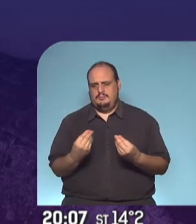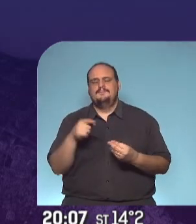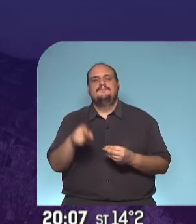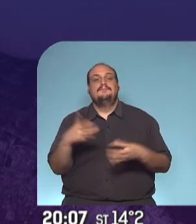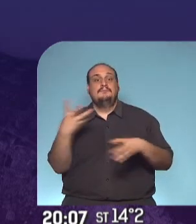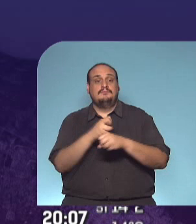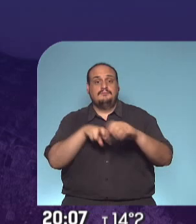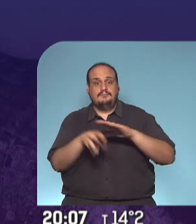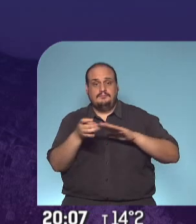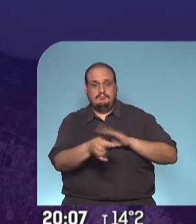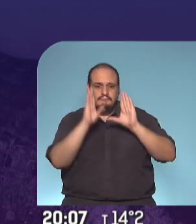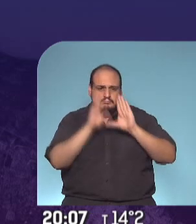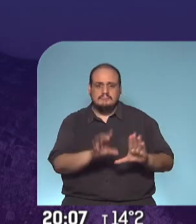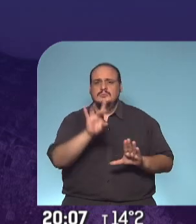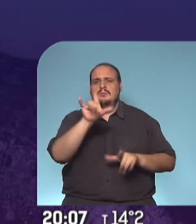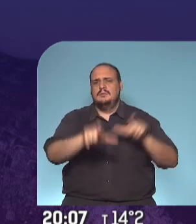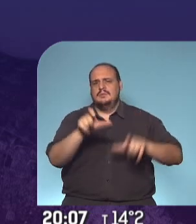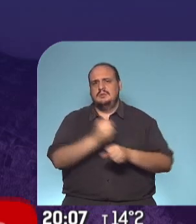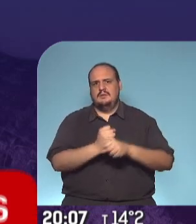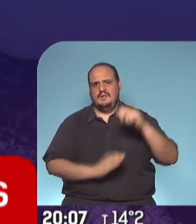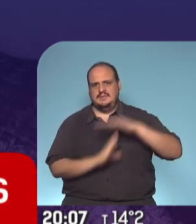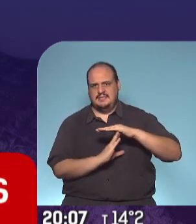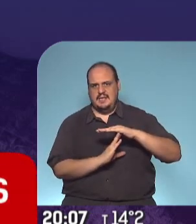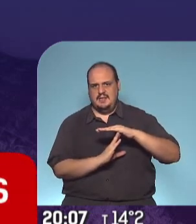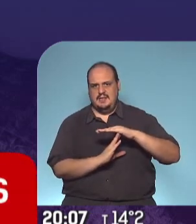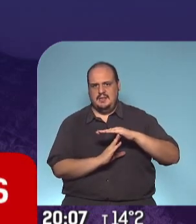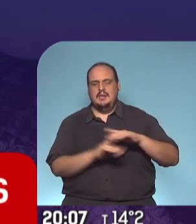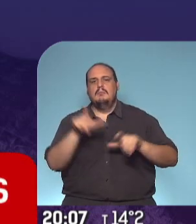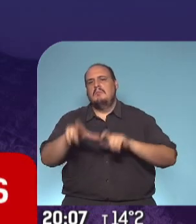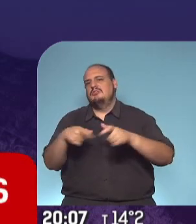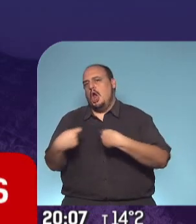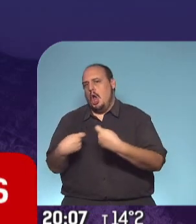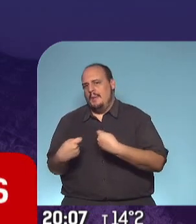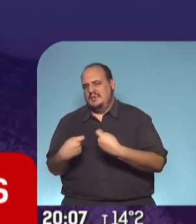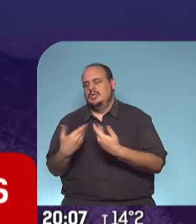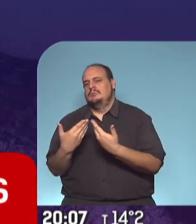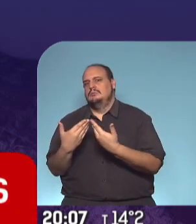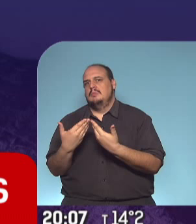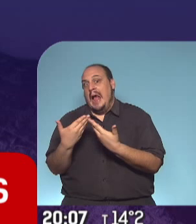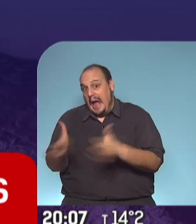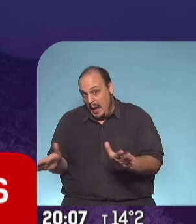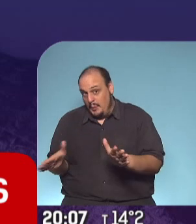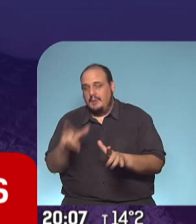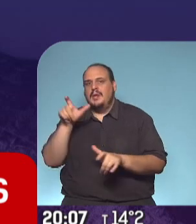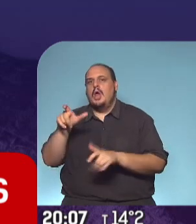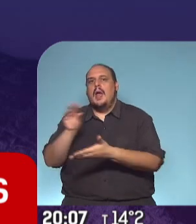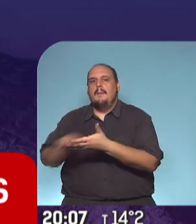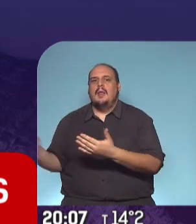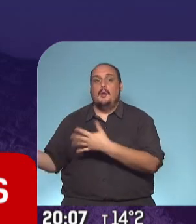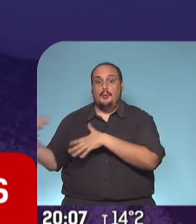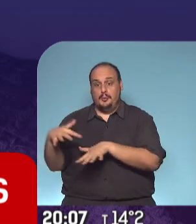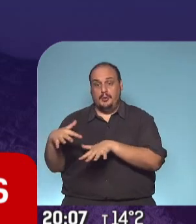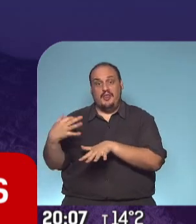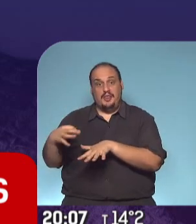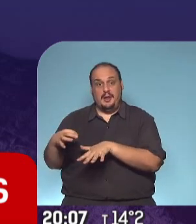debe seguir siendo utilizado solo por trabajadores esenciales. Aquellos comercios que necesiten movilizar a sus empleados